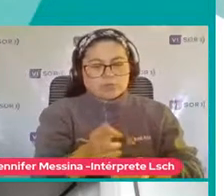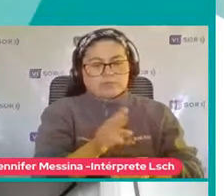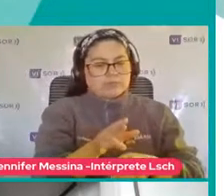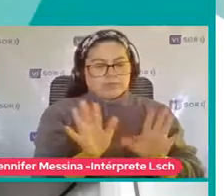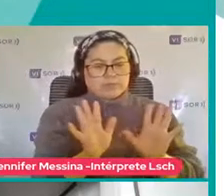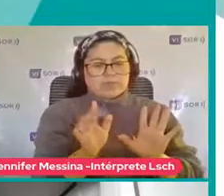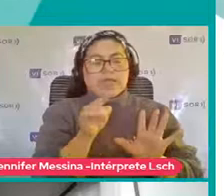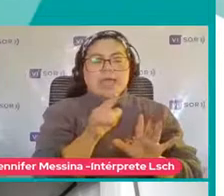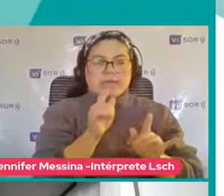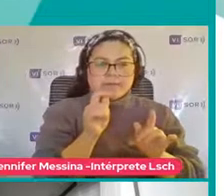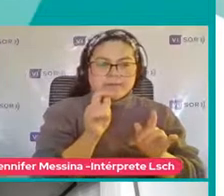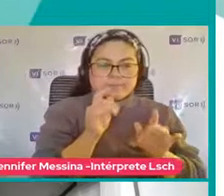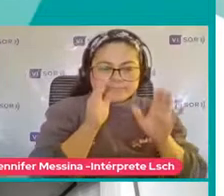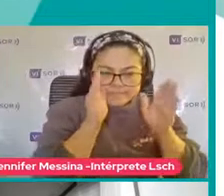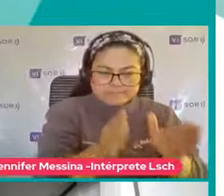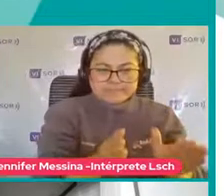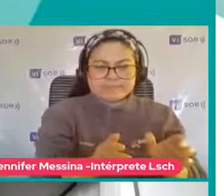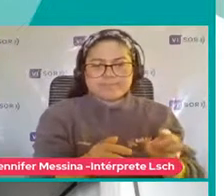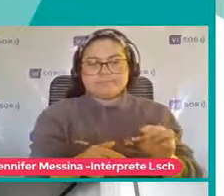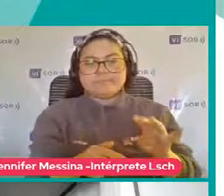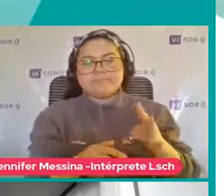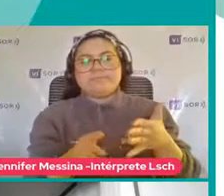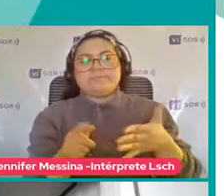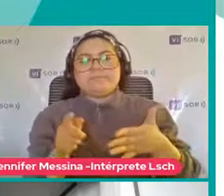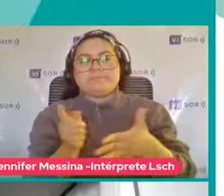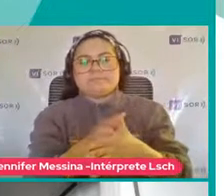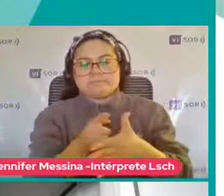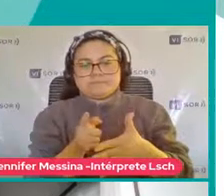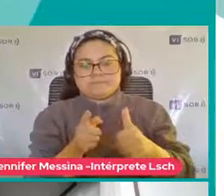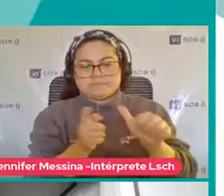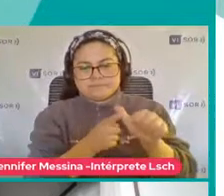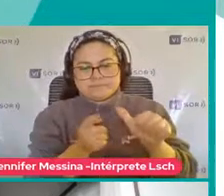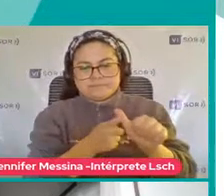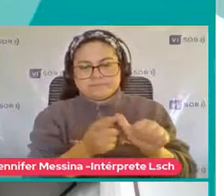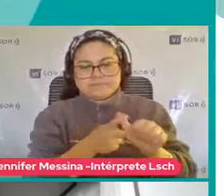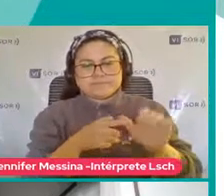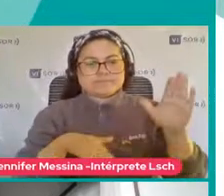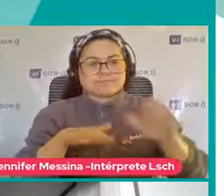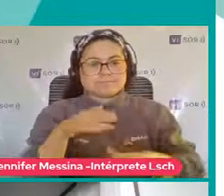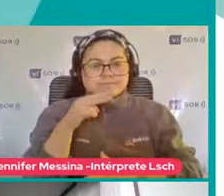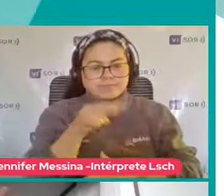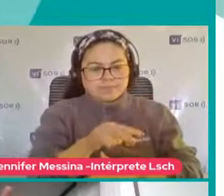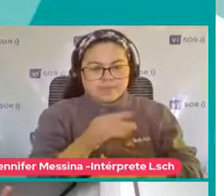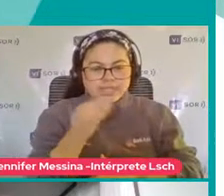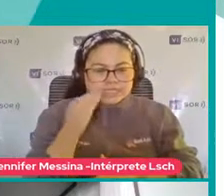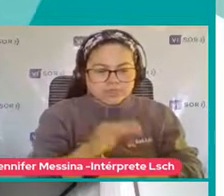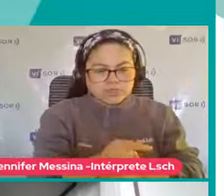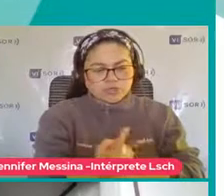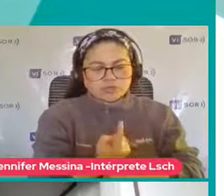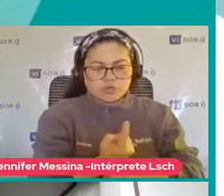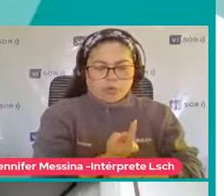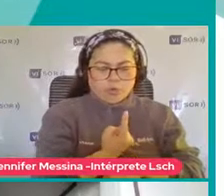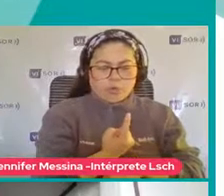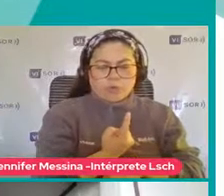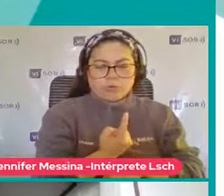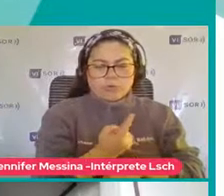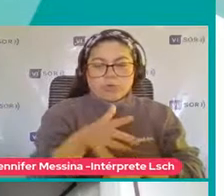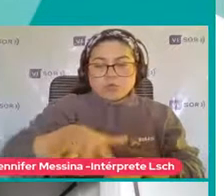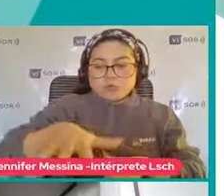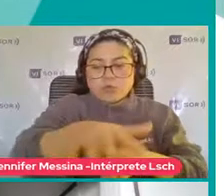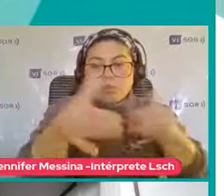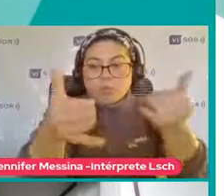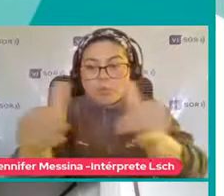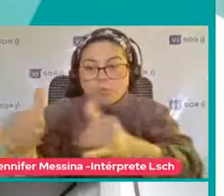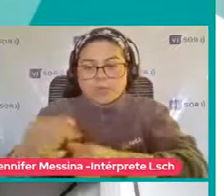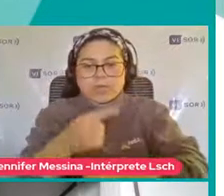Pérdida de la socialización También Nos damos cuenta Que está solito Que se va hacia un rincón Que ese es el